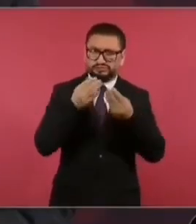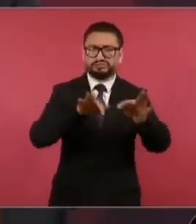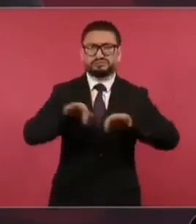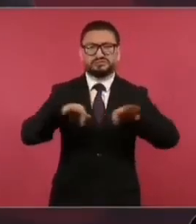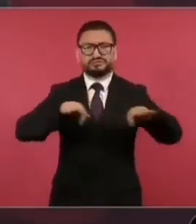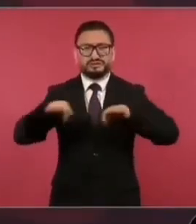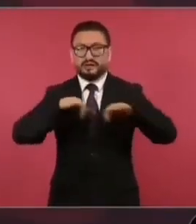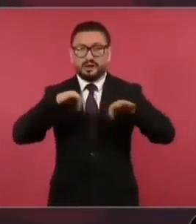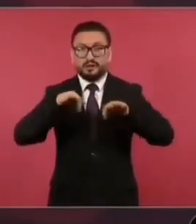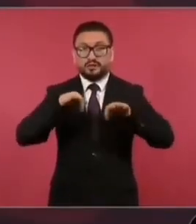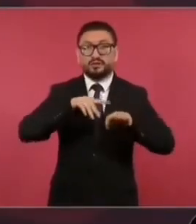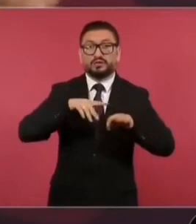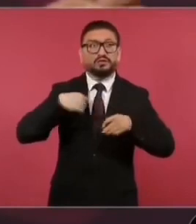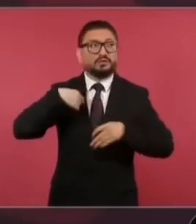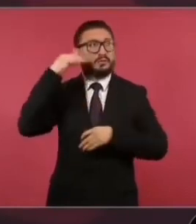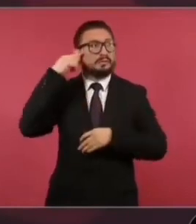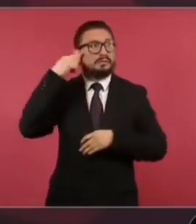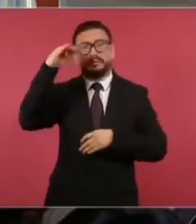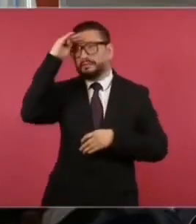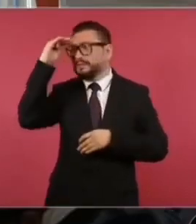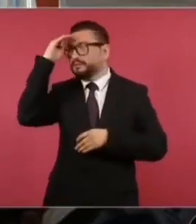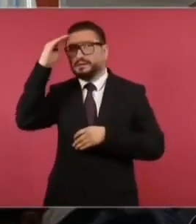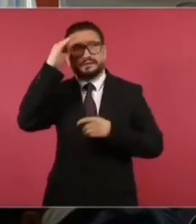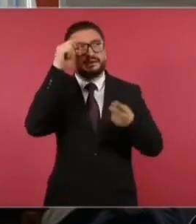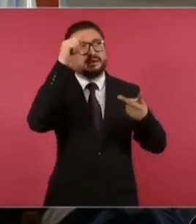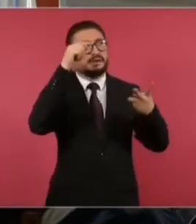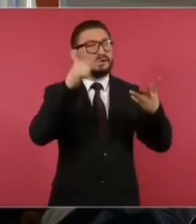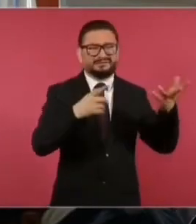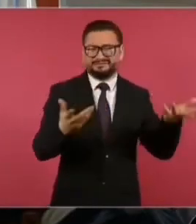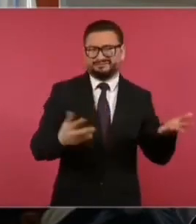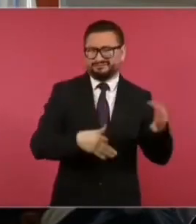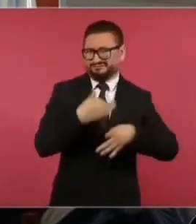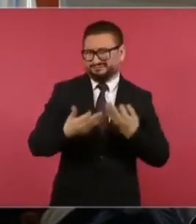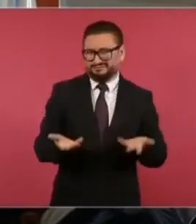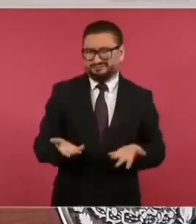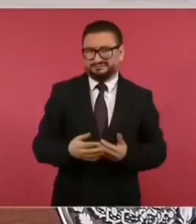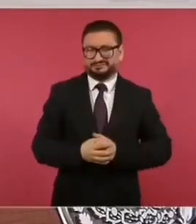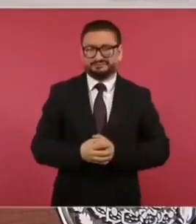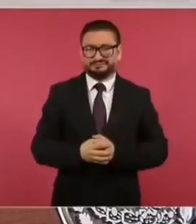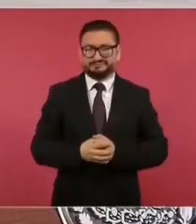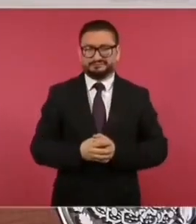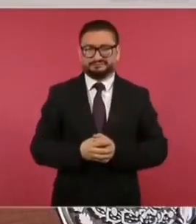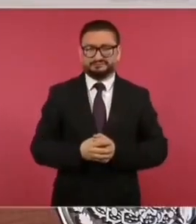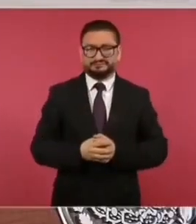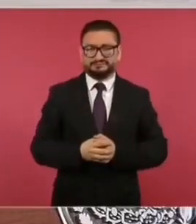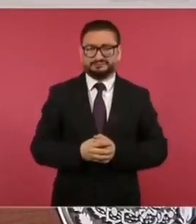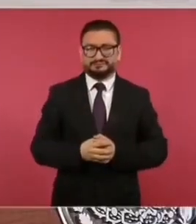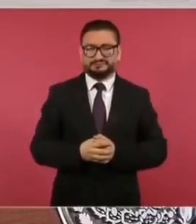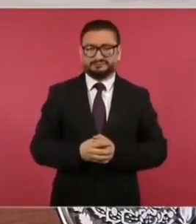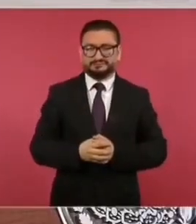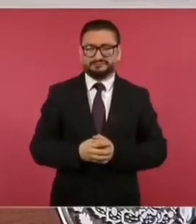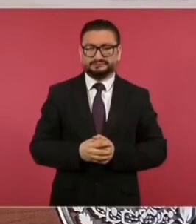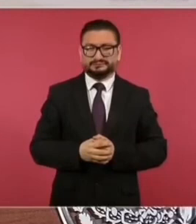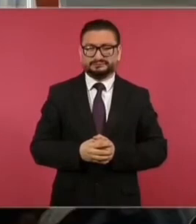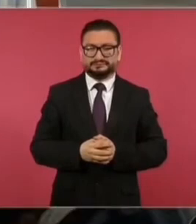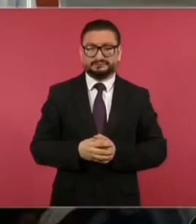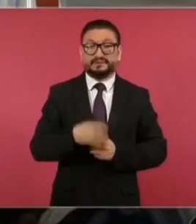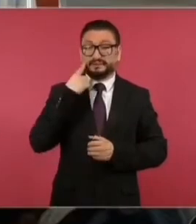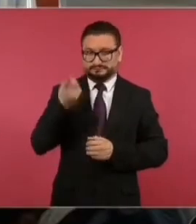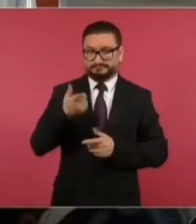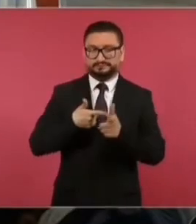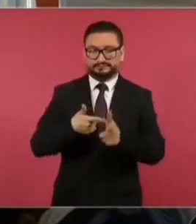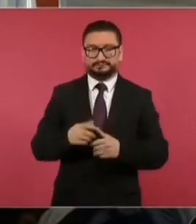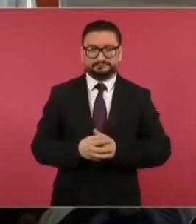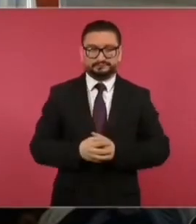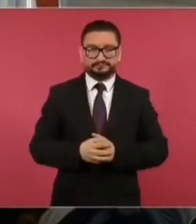voy a estar pensando en todo, a ver, sígueme.